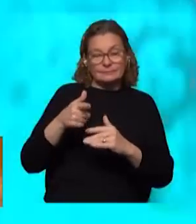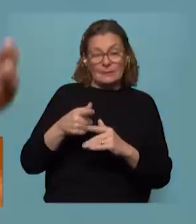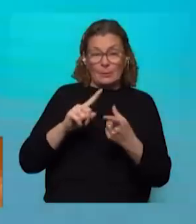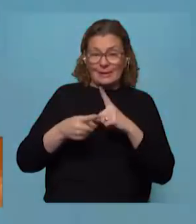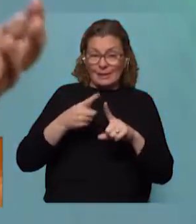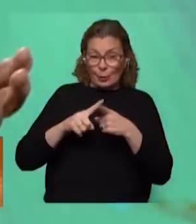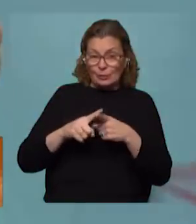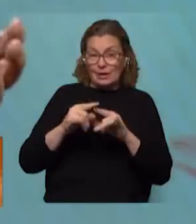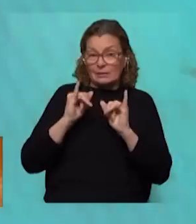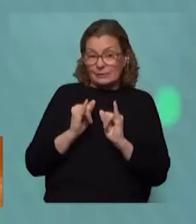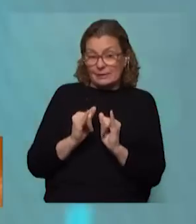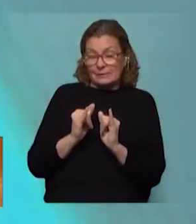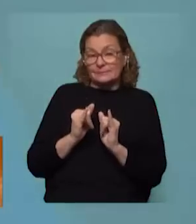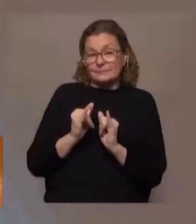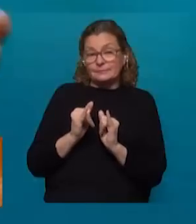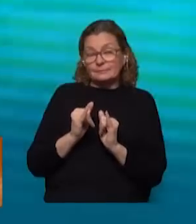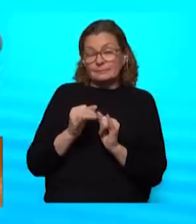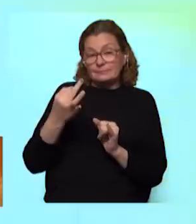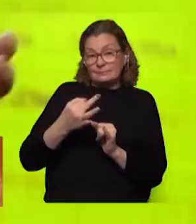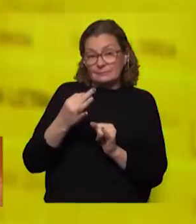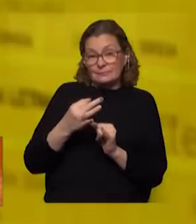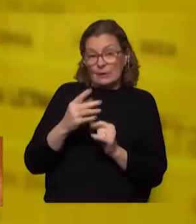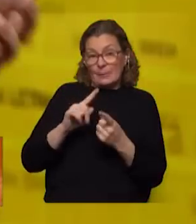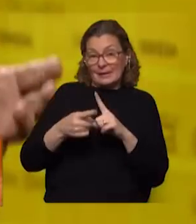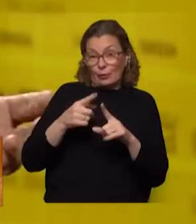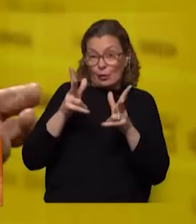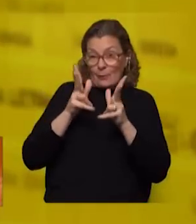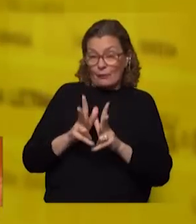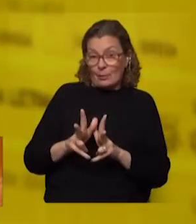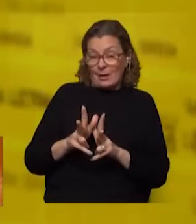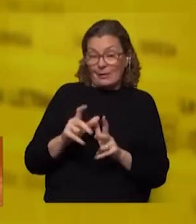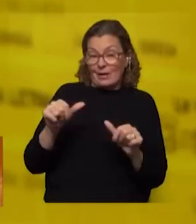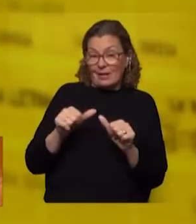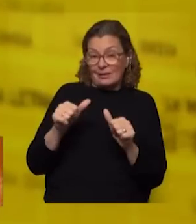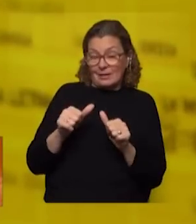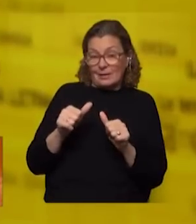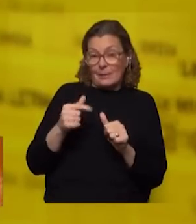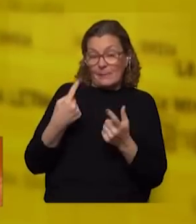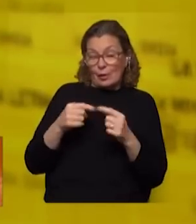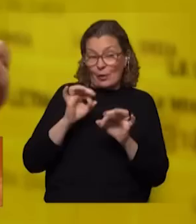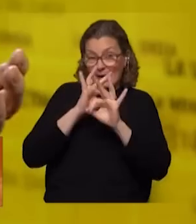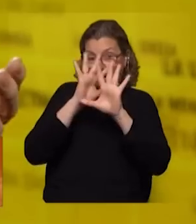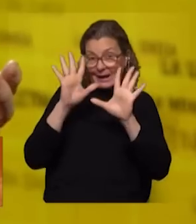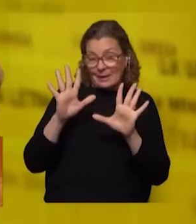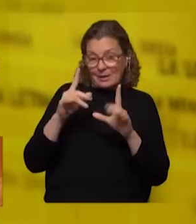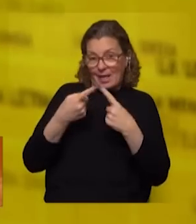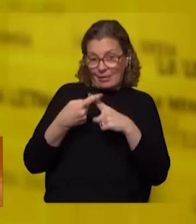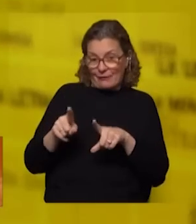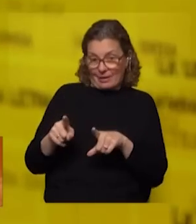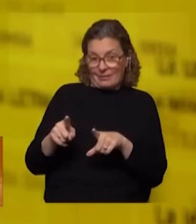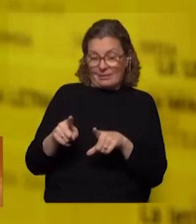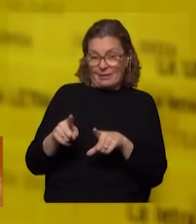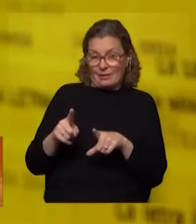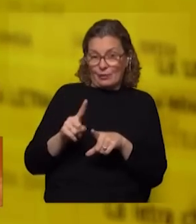discutiéndose en realidad no ha empezado ninguna discusión formal que van a hacer y claramente hay diferencias